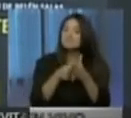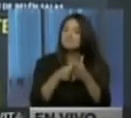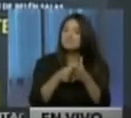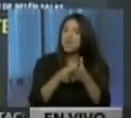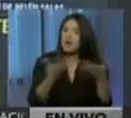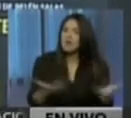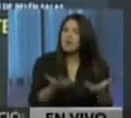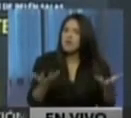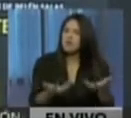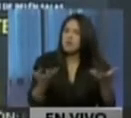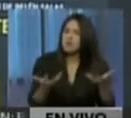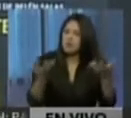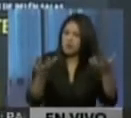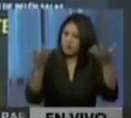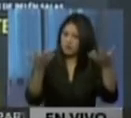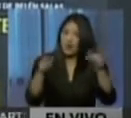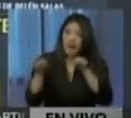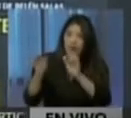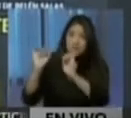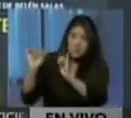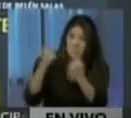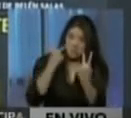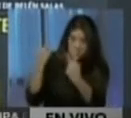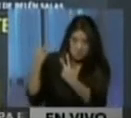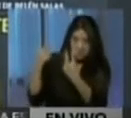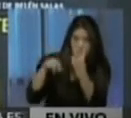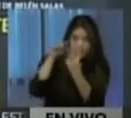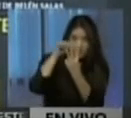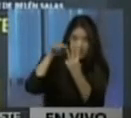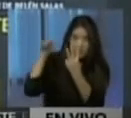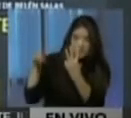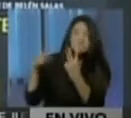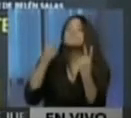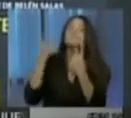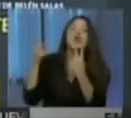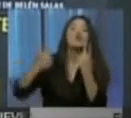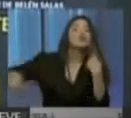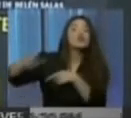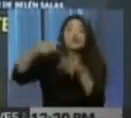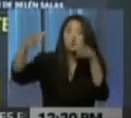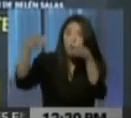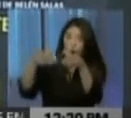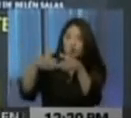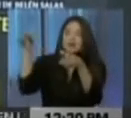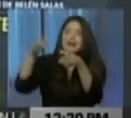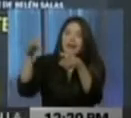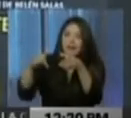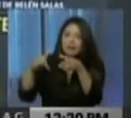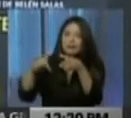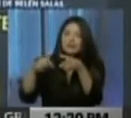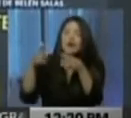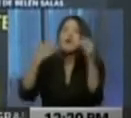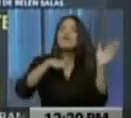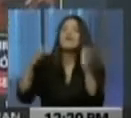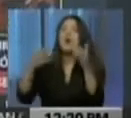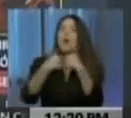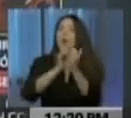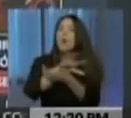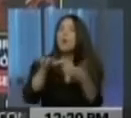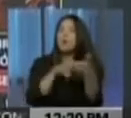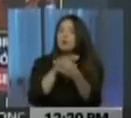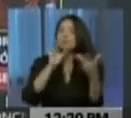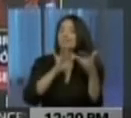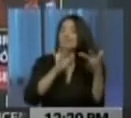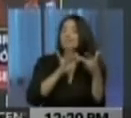Incendiarios. Todos estos ciudadanos formaban parte de una estructura de carácter violento con vinculaciones